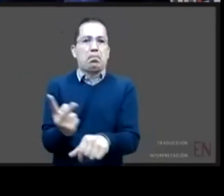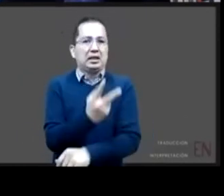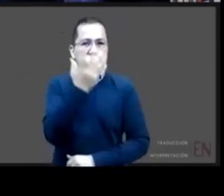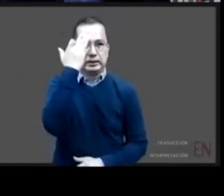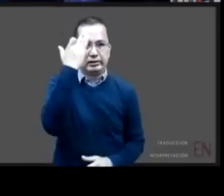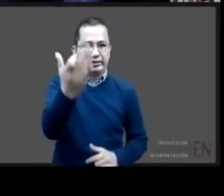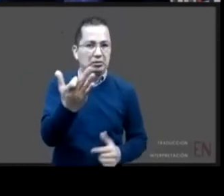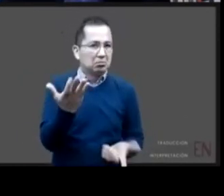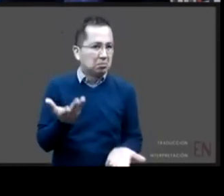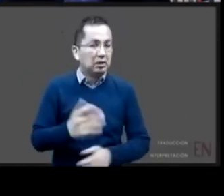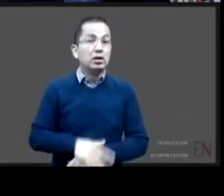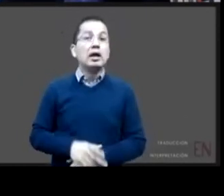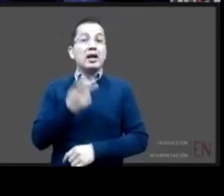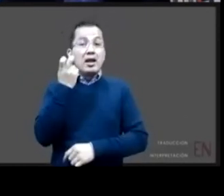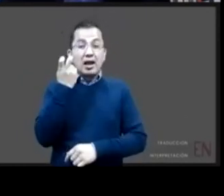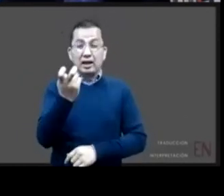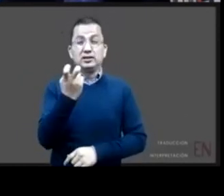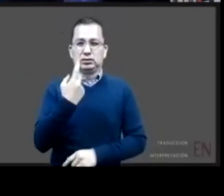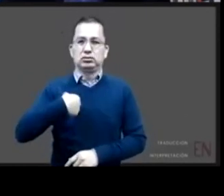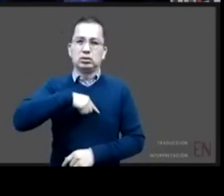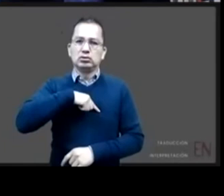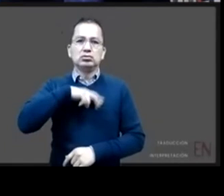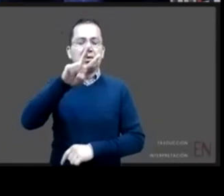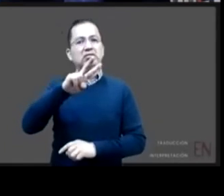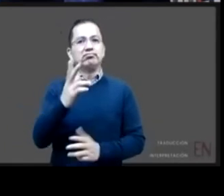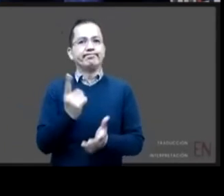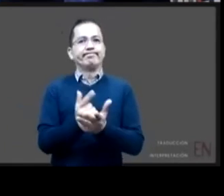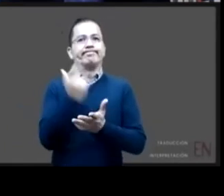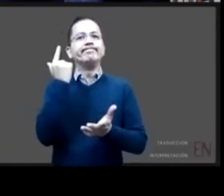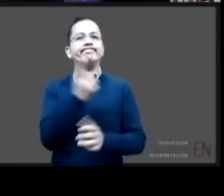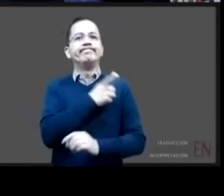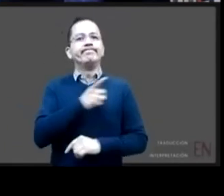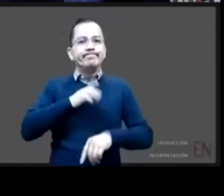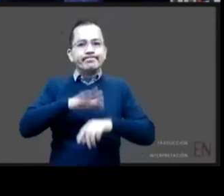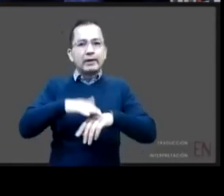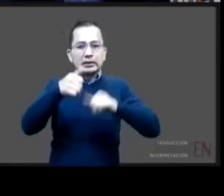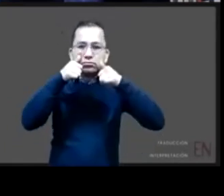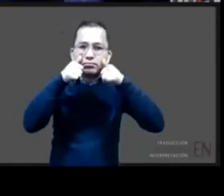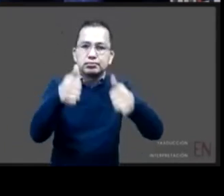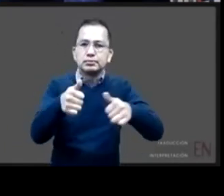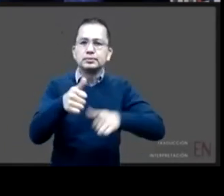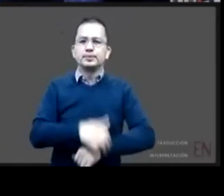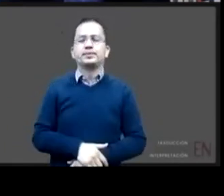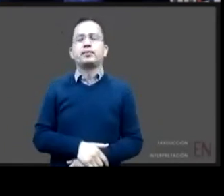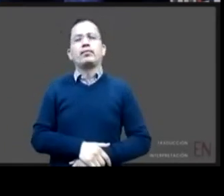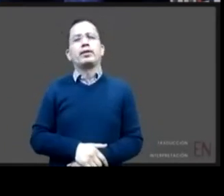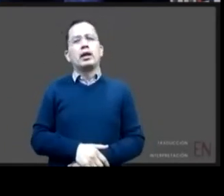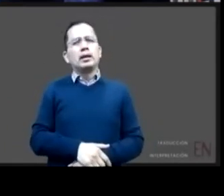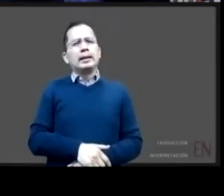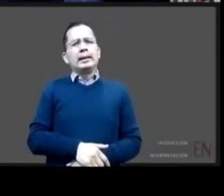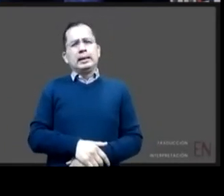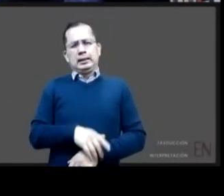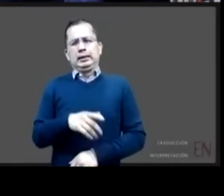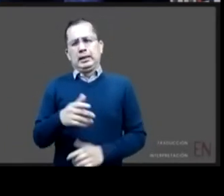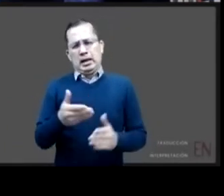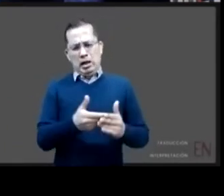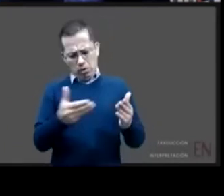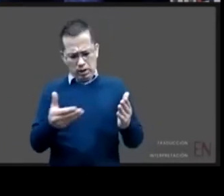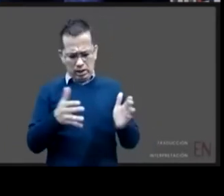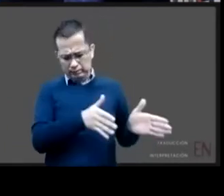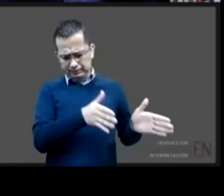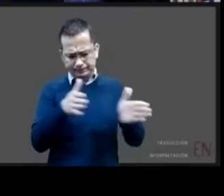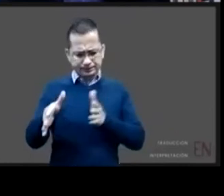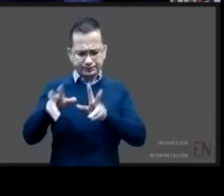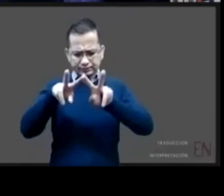tendríamos que actuar y me voy a la parte de los principios hace un momento se comentó y